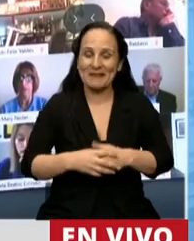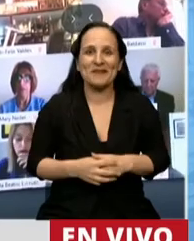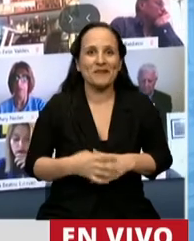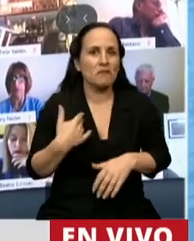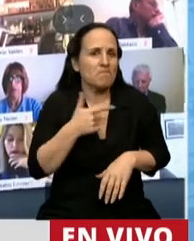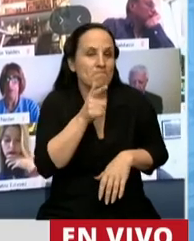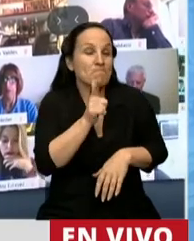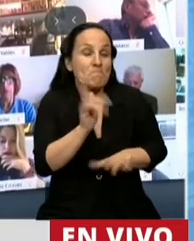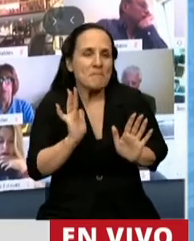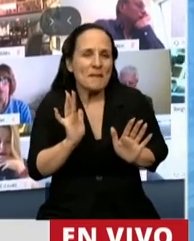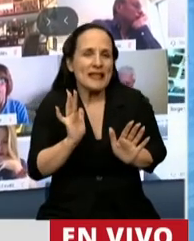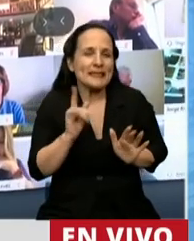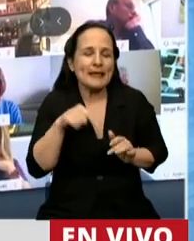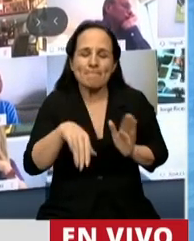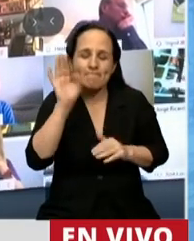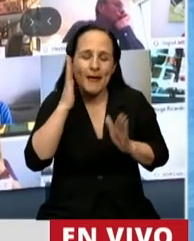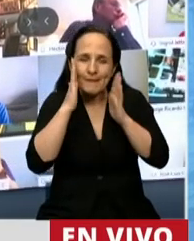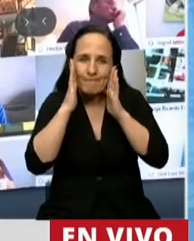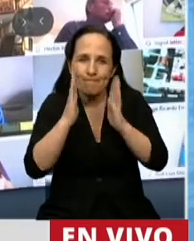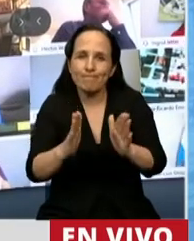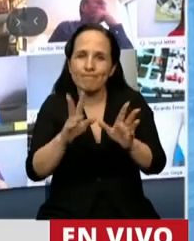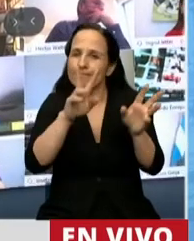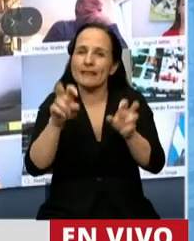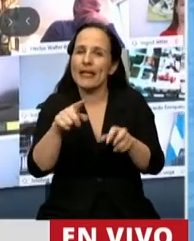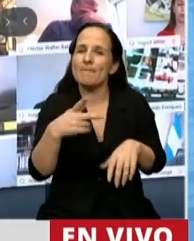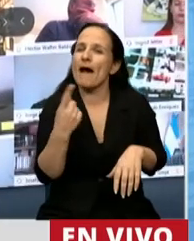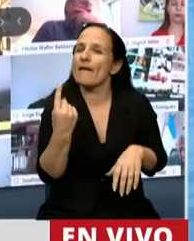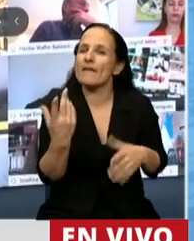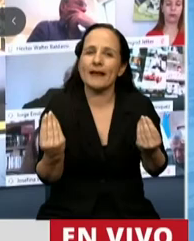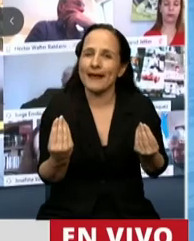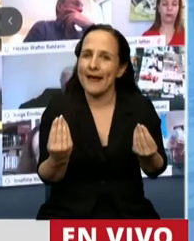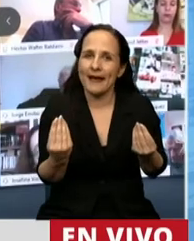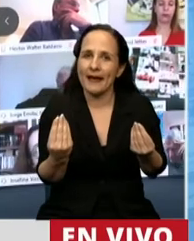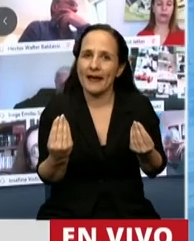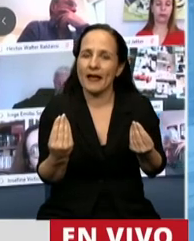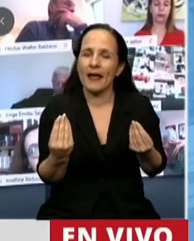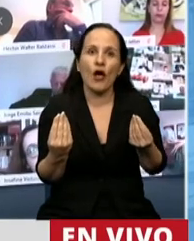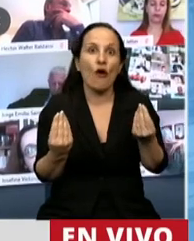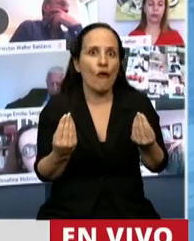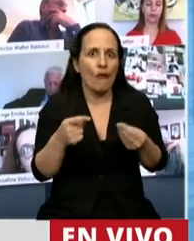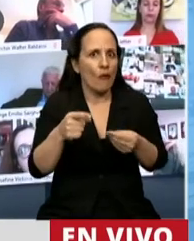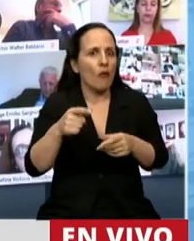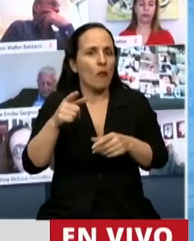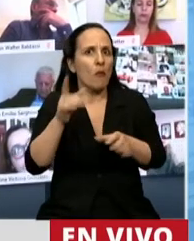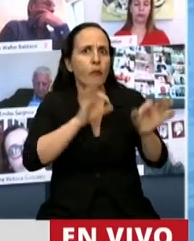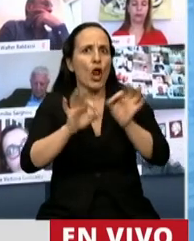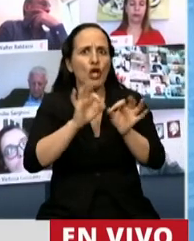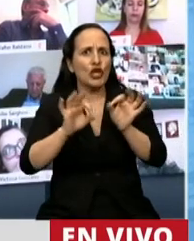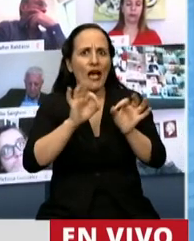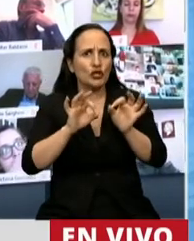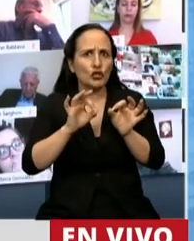voy a hacer solamente capir un tema que no se ha tratado, que es la forma de llegada de estos proyectos